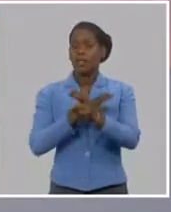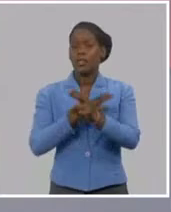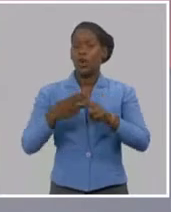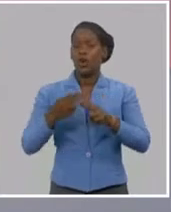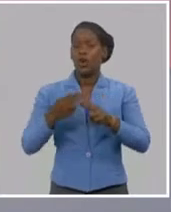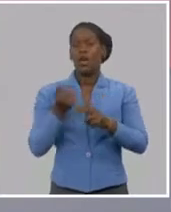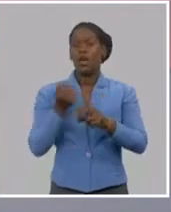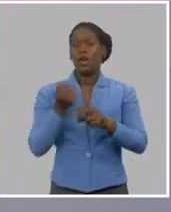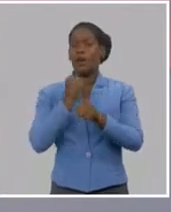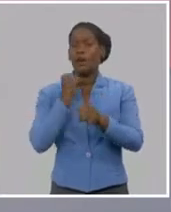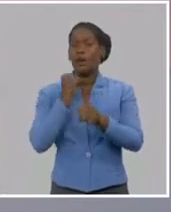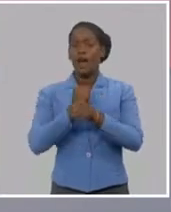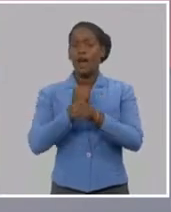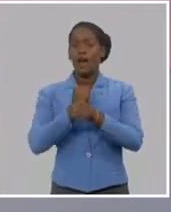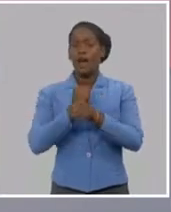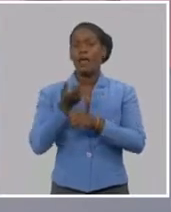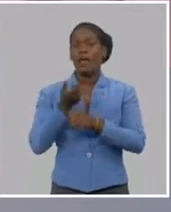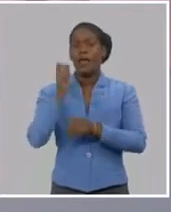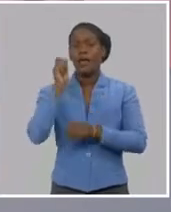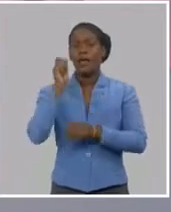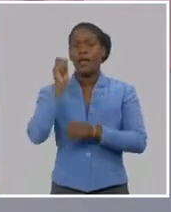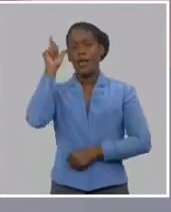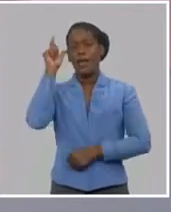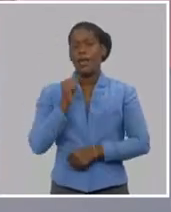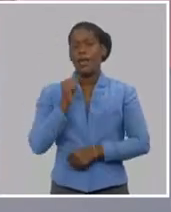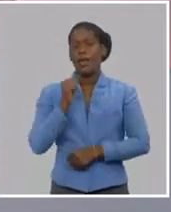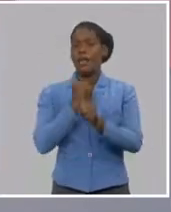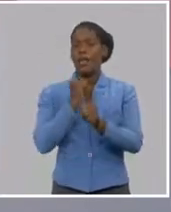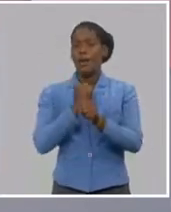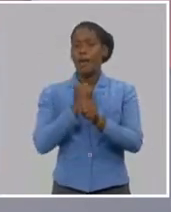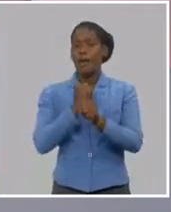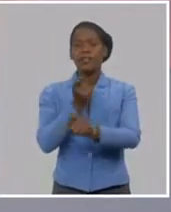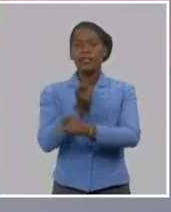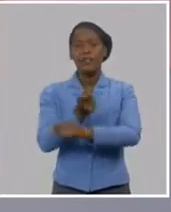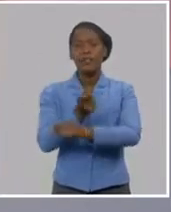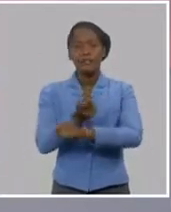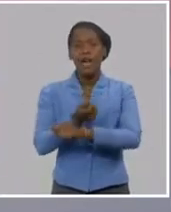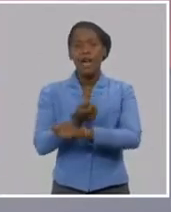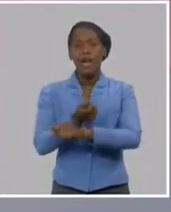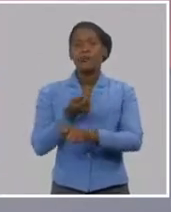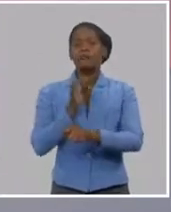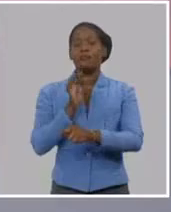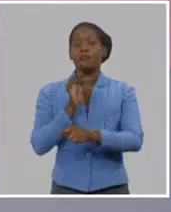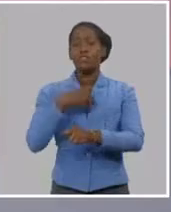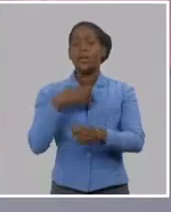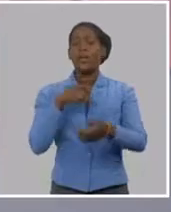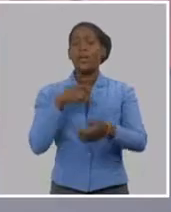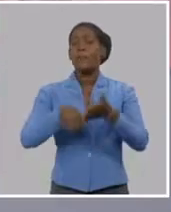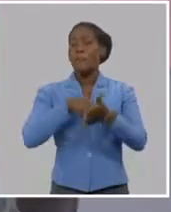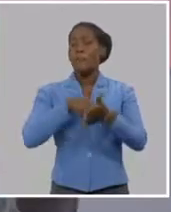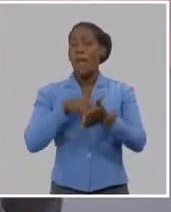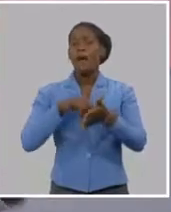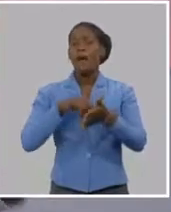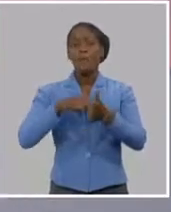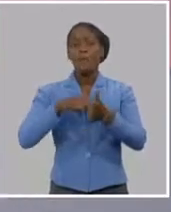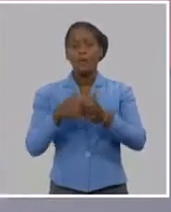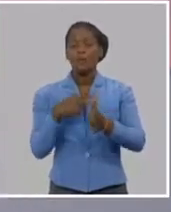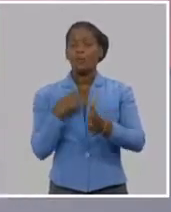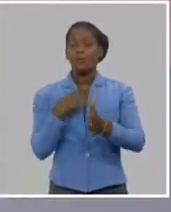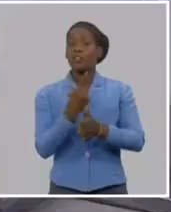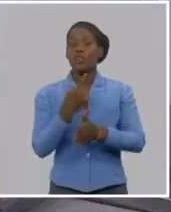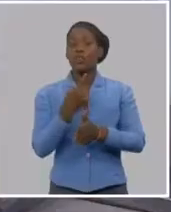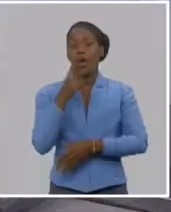lo siguiente, el proyecto socialista cubano de raíces martianas